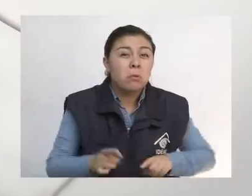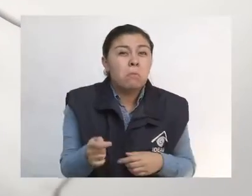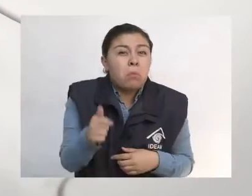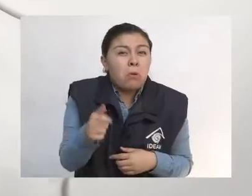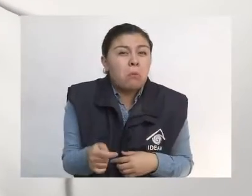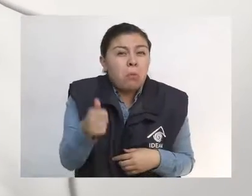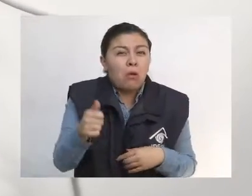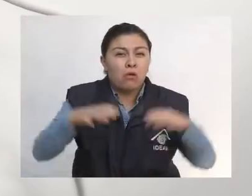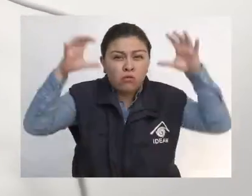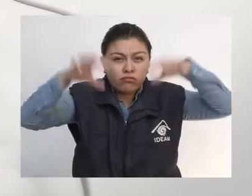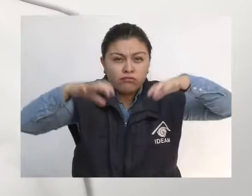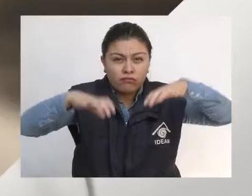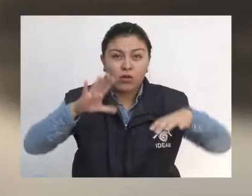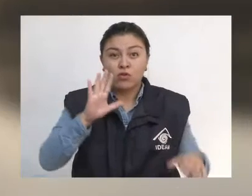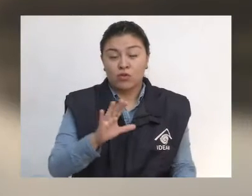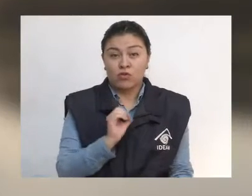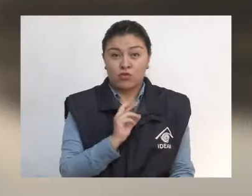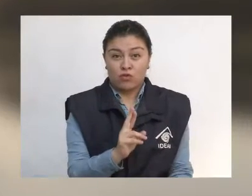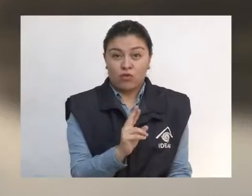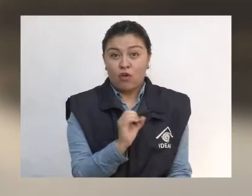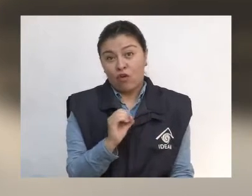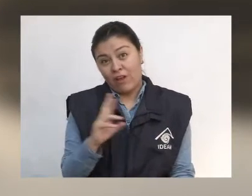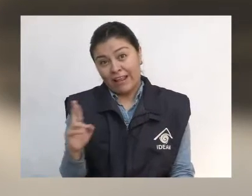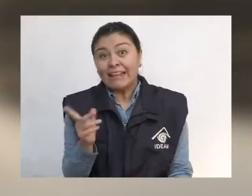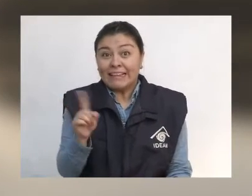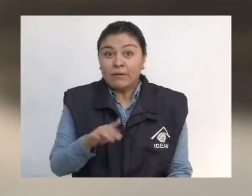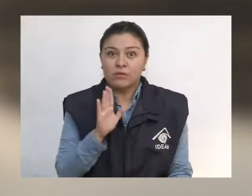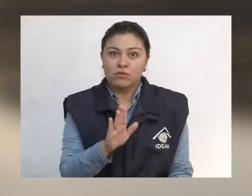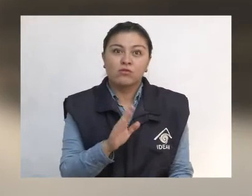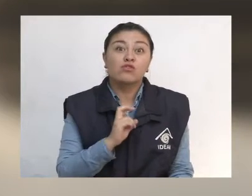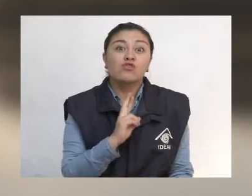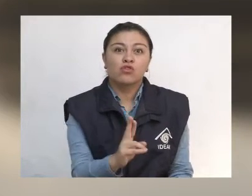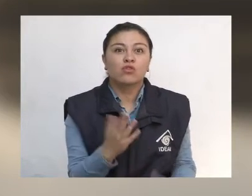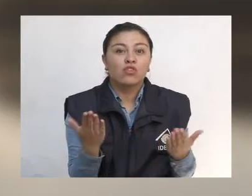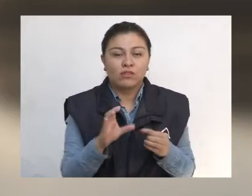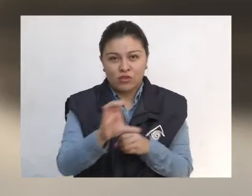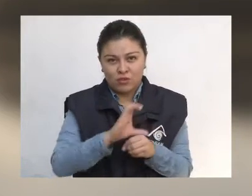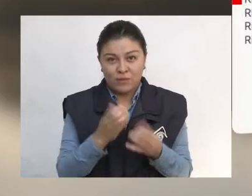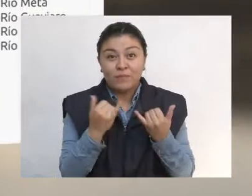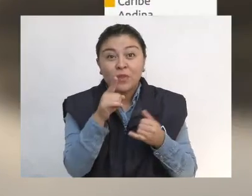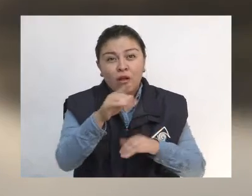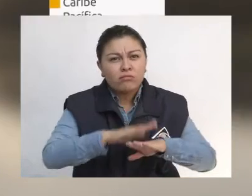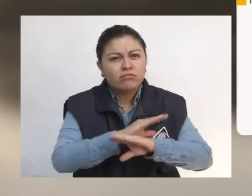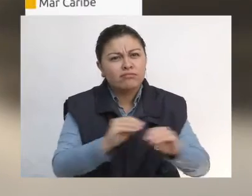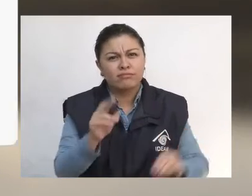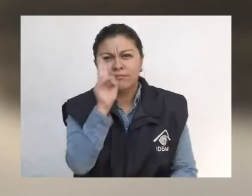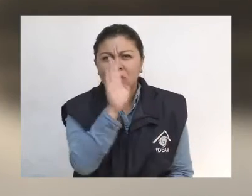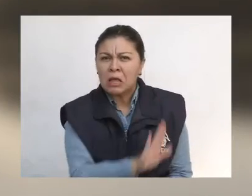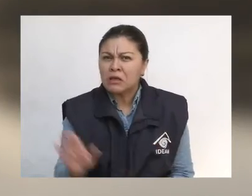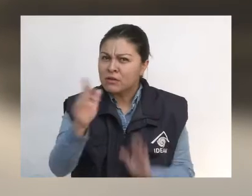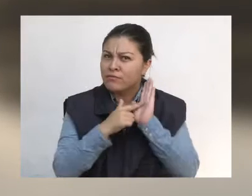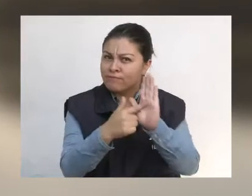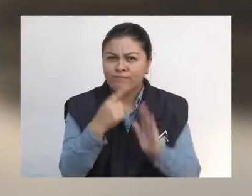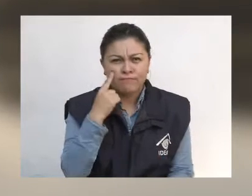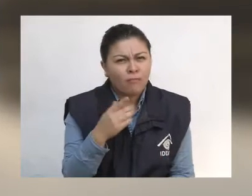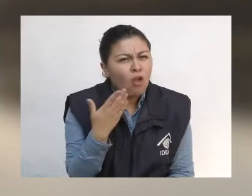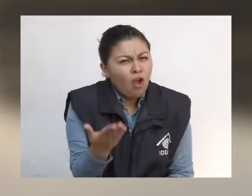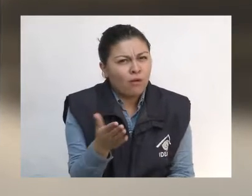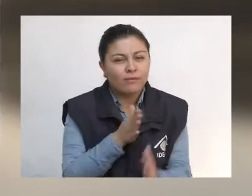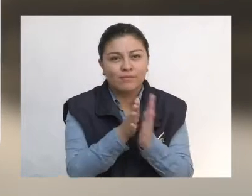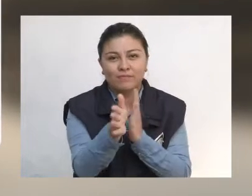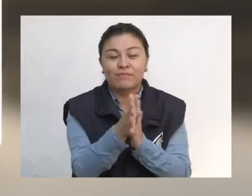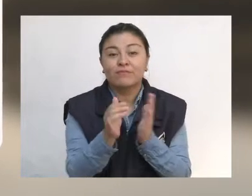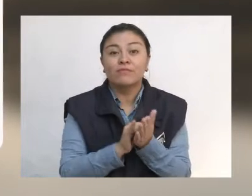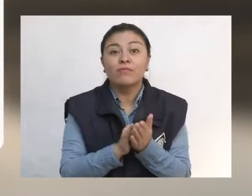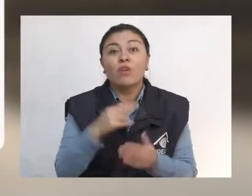ciudad. Ahora, mucha atención a las principales alertas para hoy a nivel nacional. Alerta roja por crecientes súbitas de los